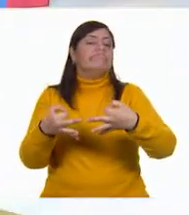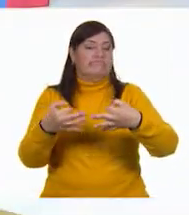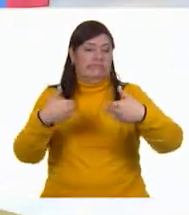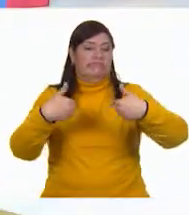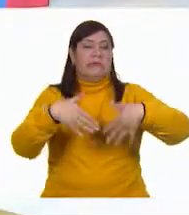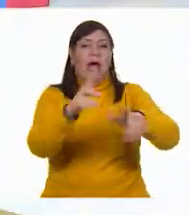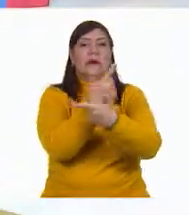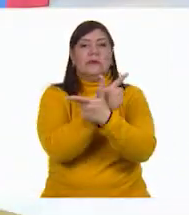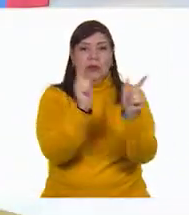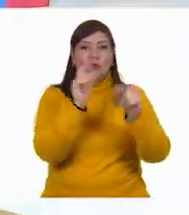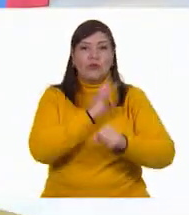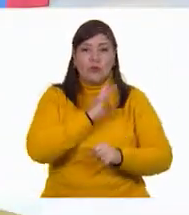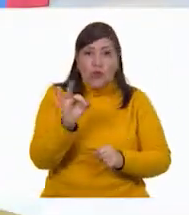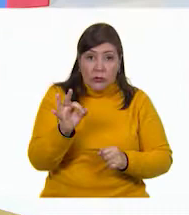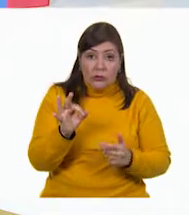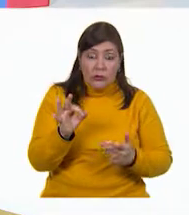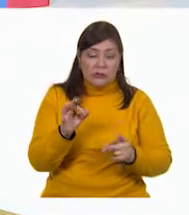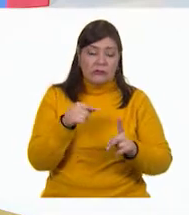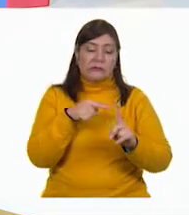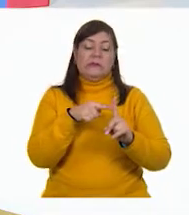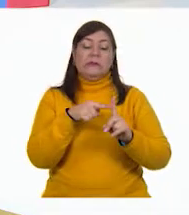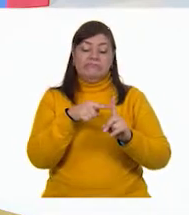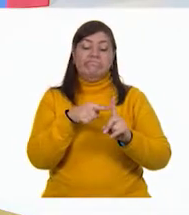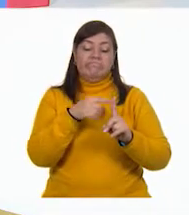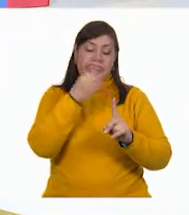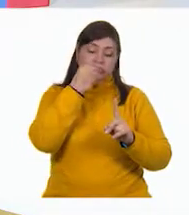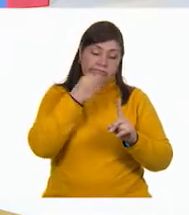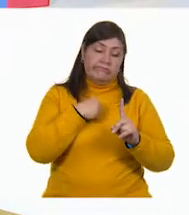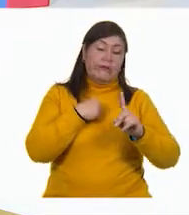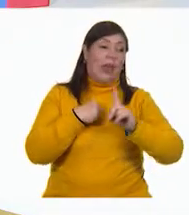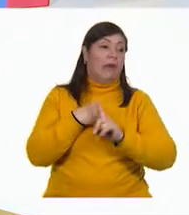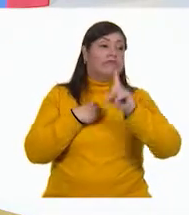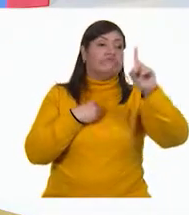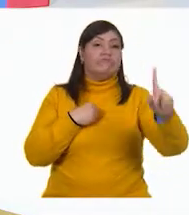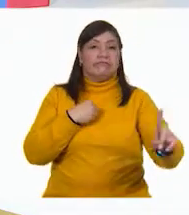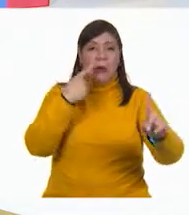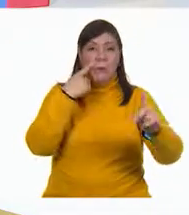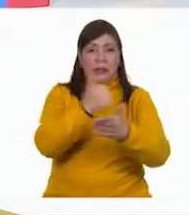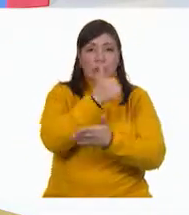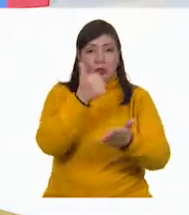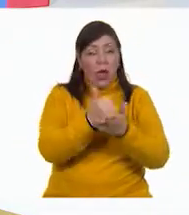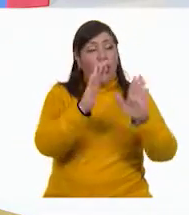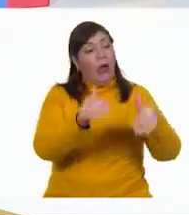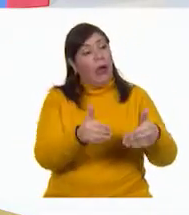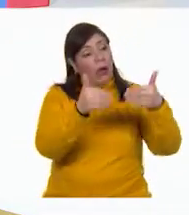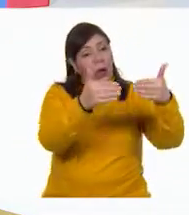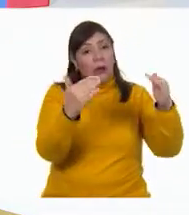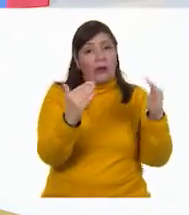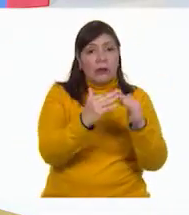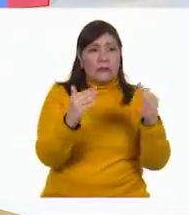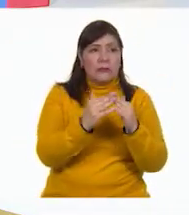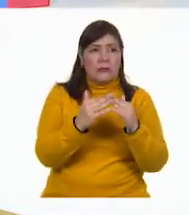él pudo volver a la ciudad. Llegó a su casa y